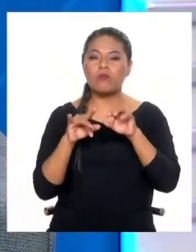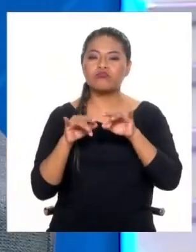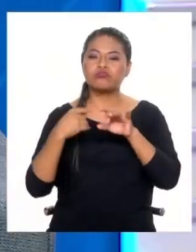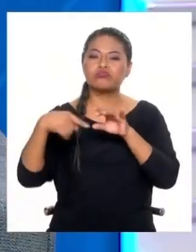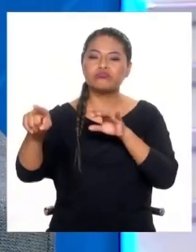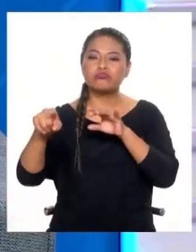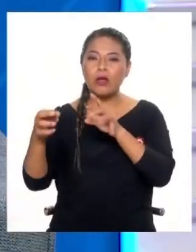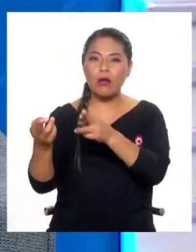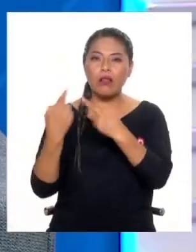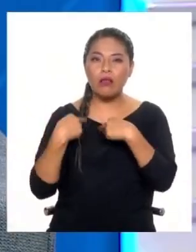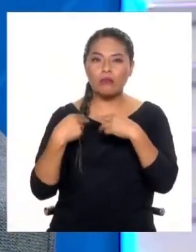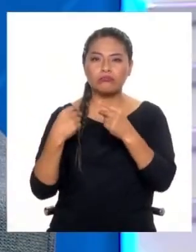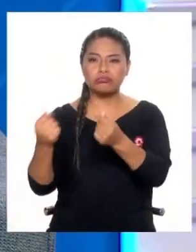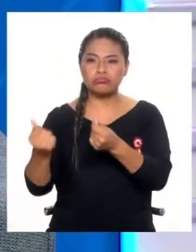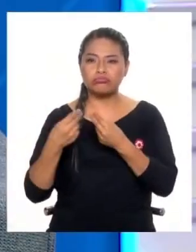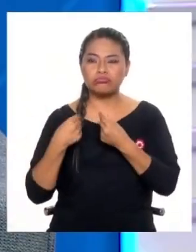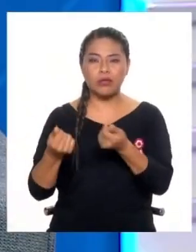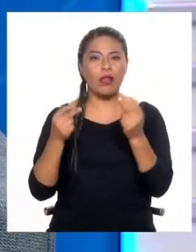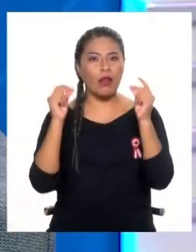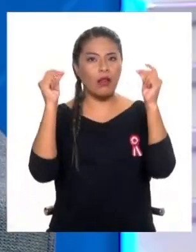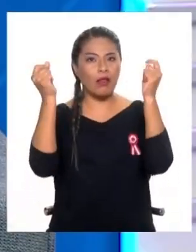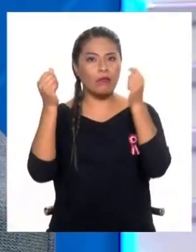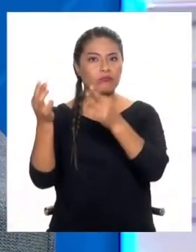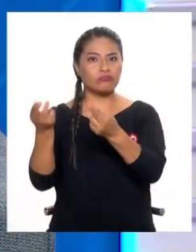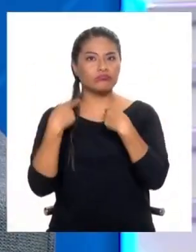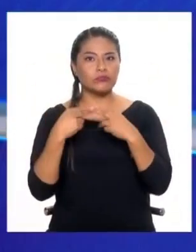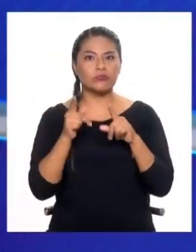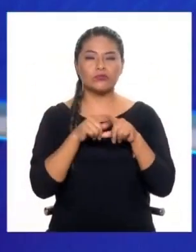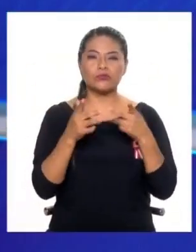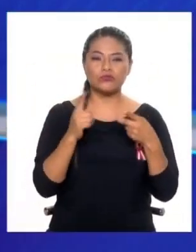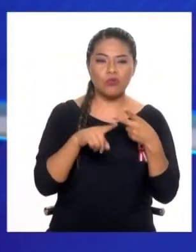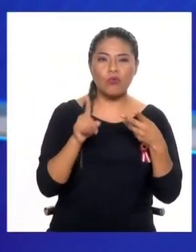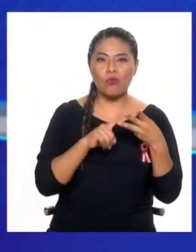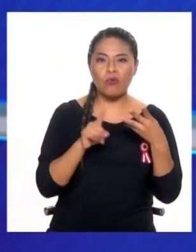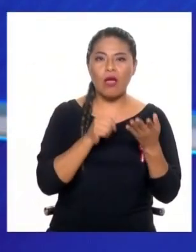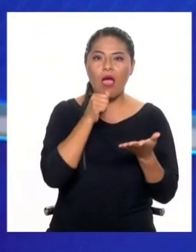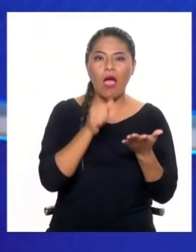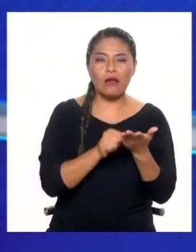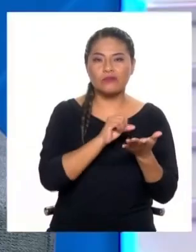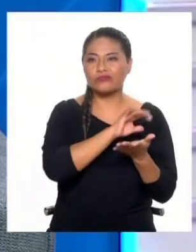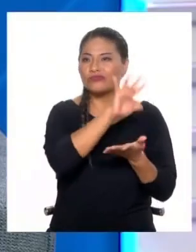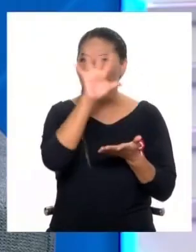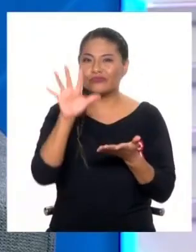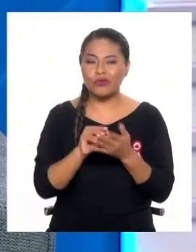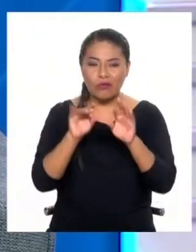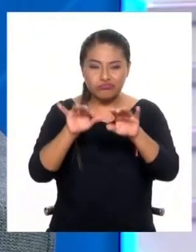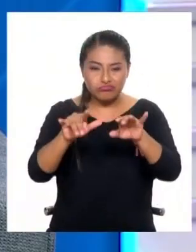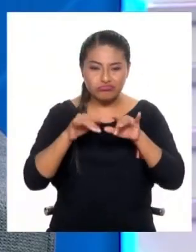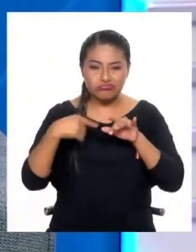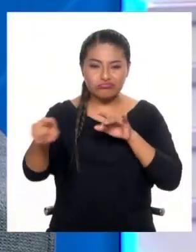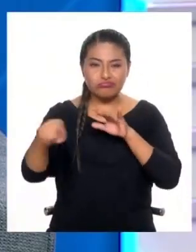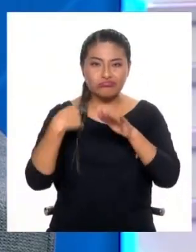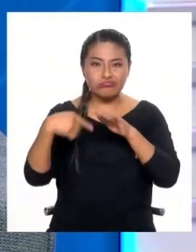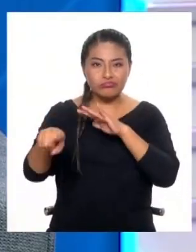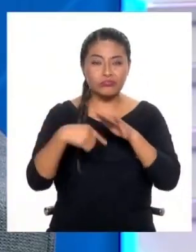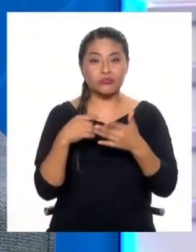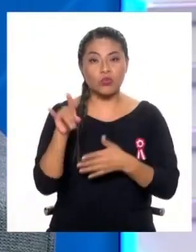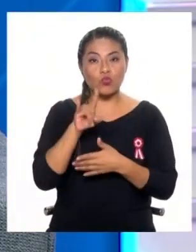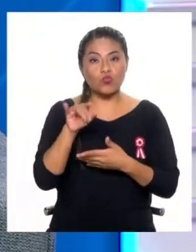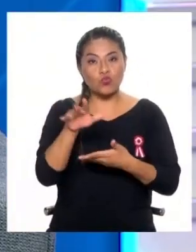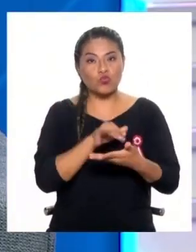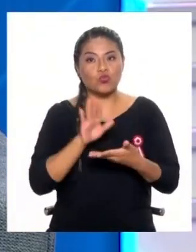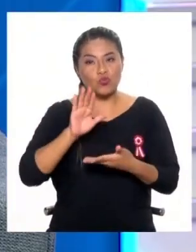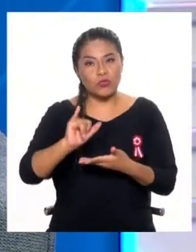sentimos que es importante porque nos resuelve la vida, entre otras cosas nos hace los memos, nos hace las cartas, nos hace todo, pero eso es un uso de la